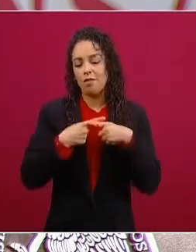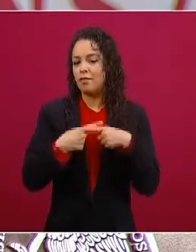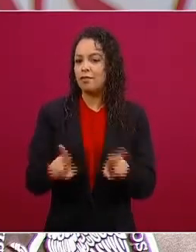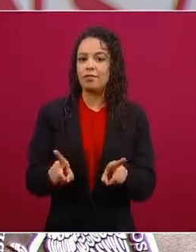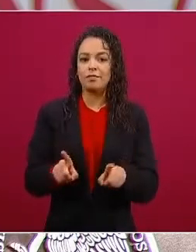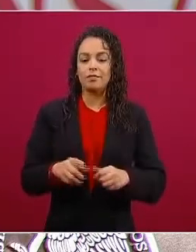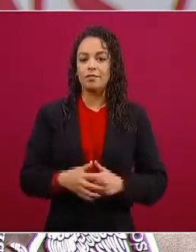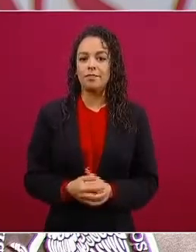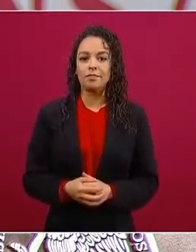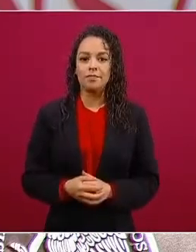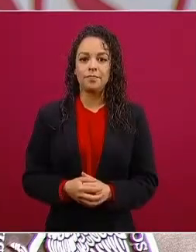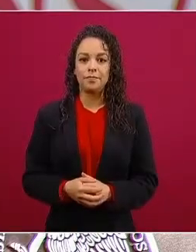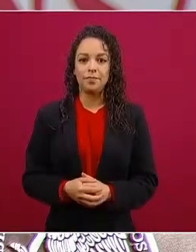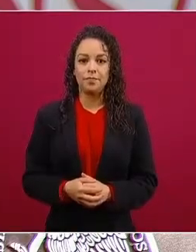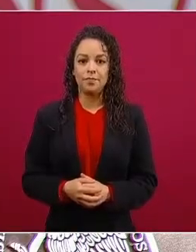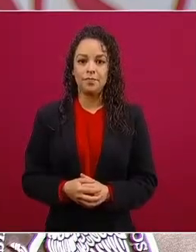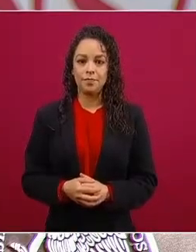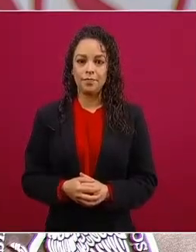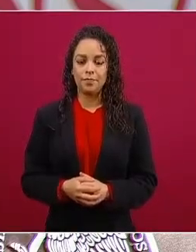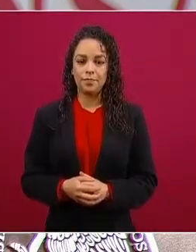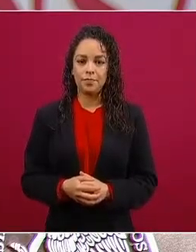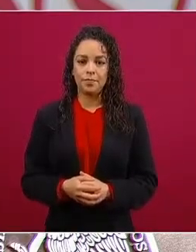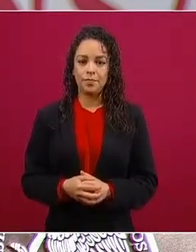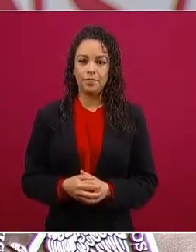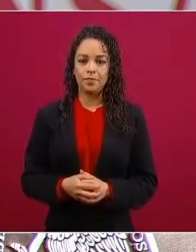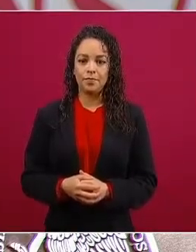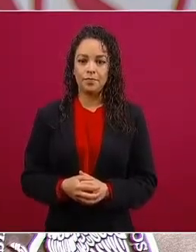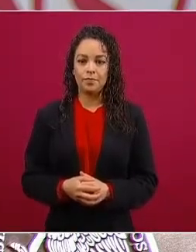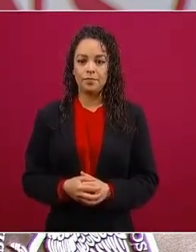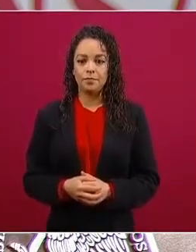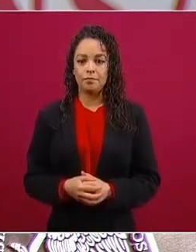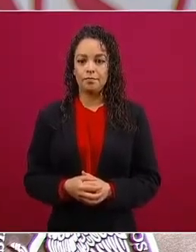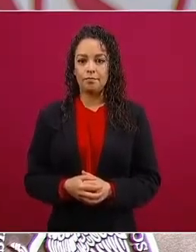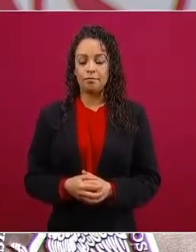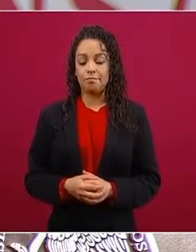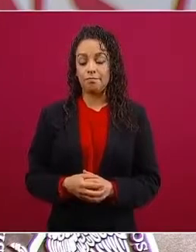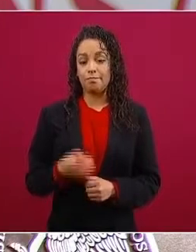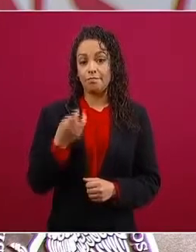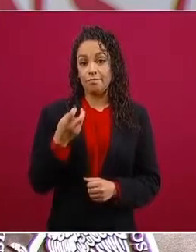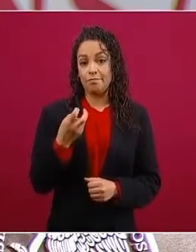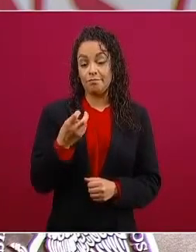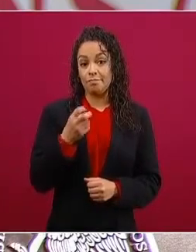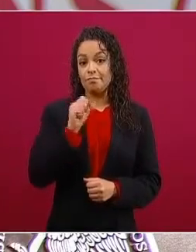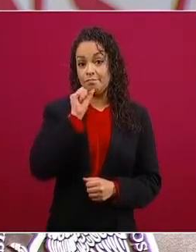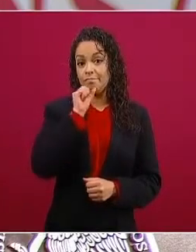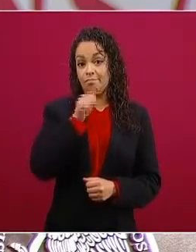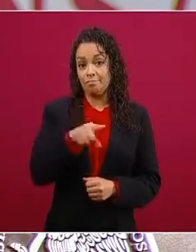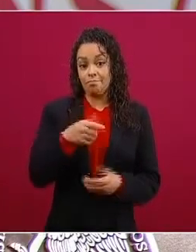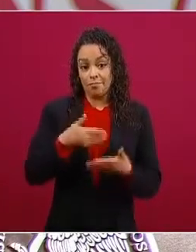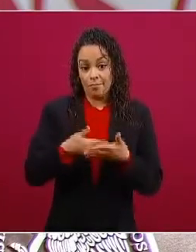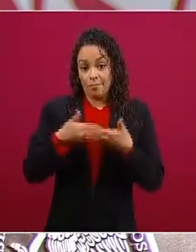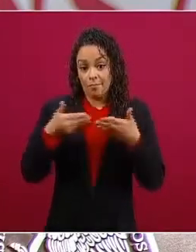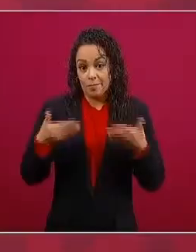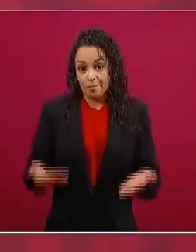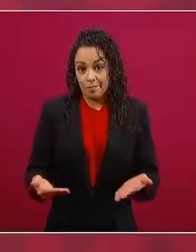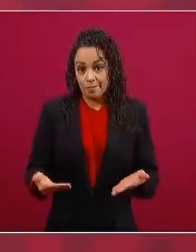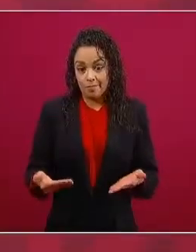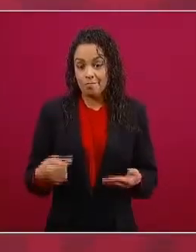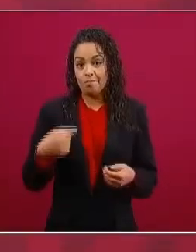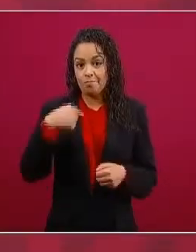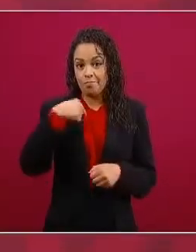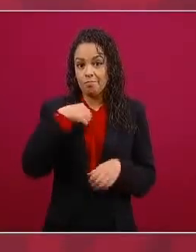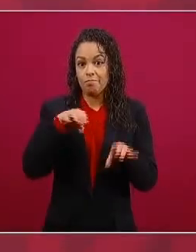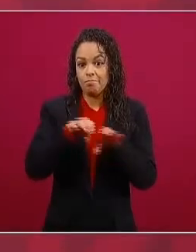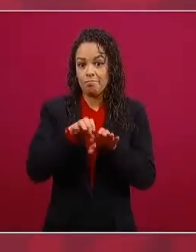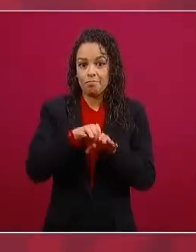entonces eso también lo estamos enfrentando ahora por eso hay